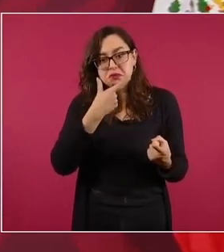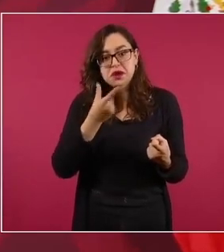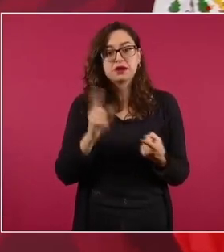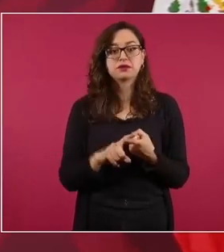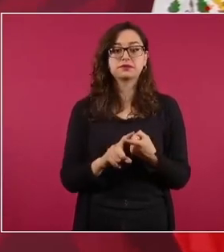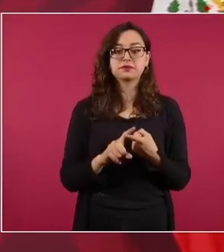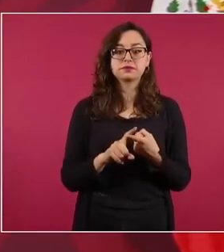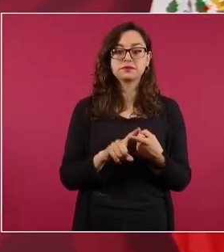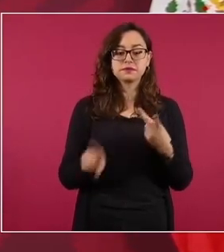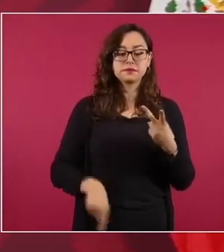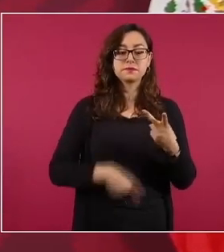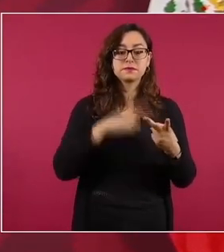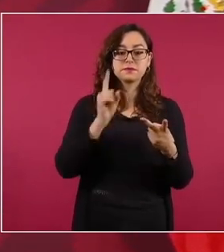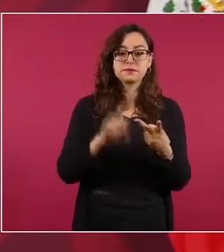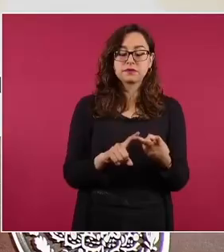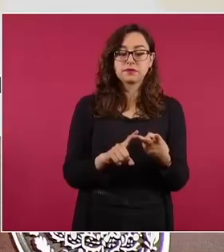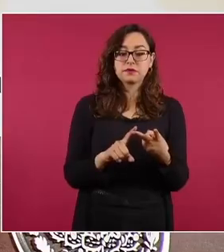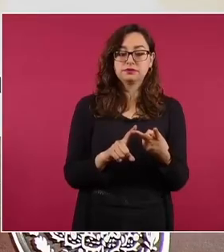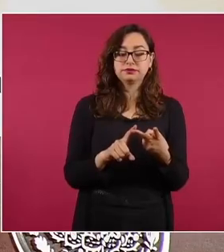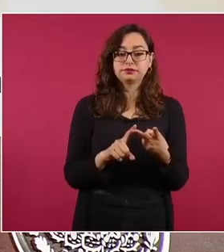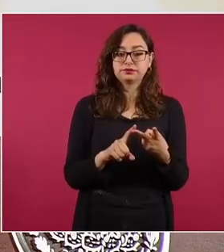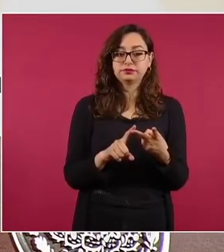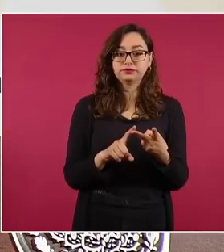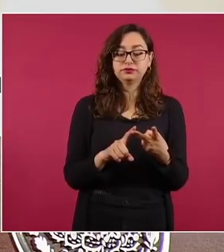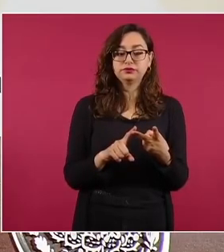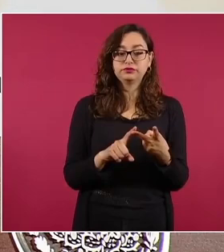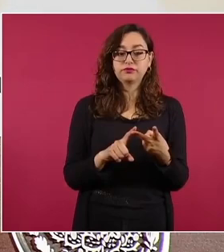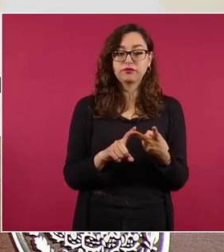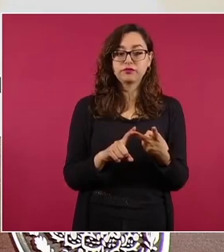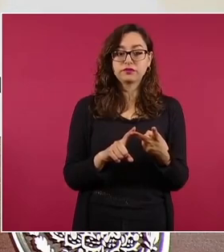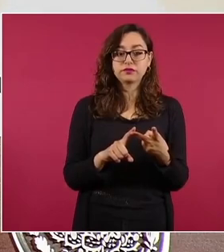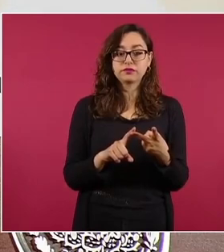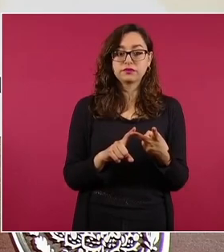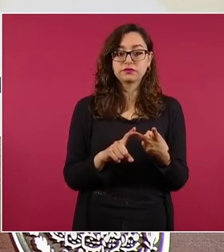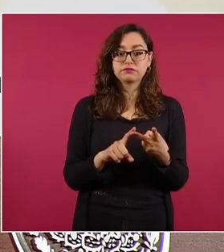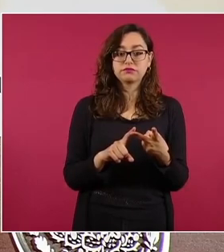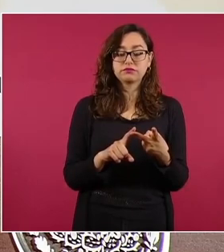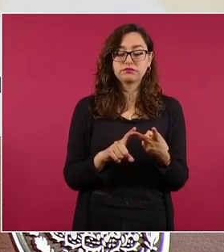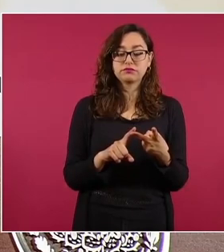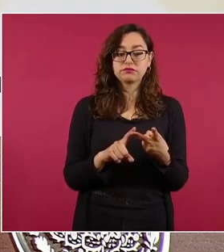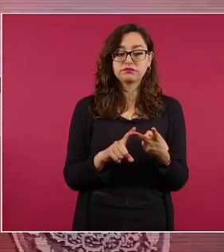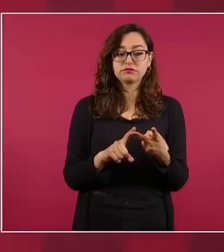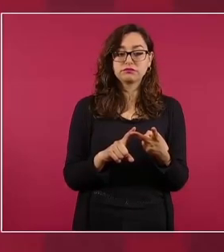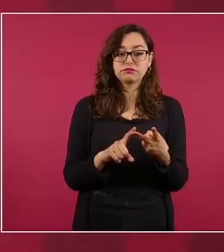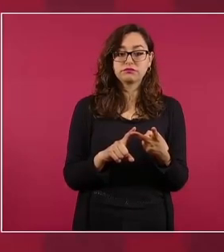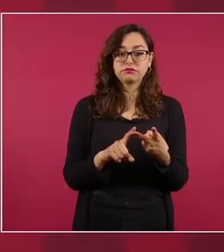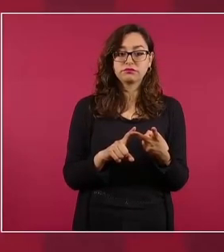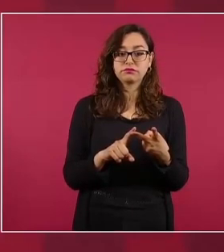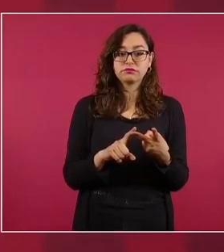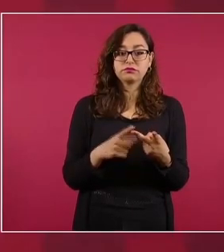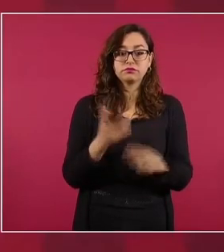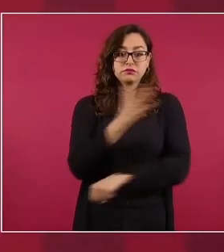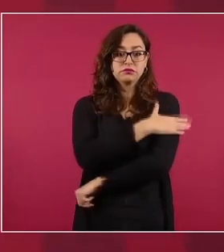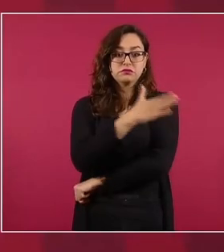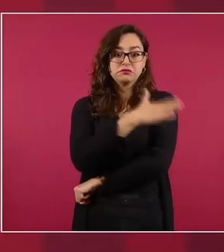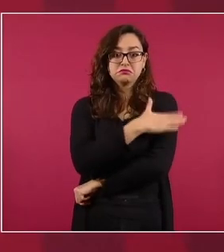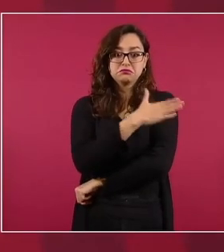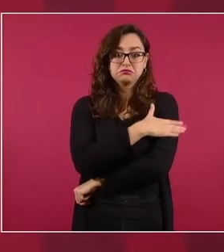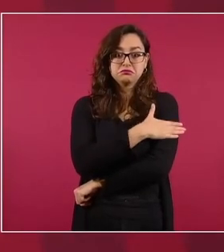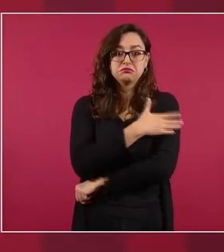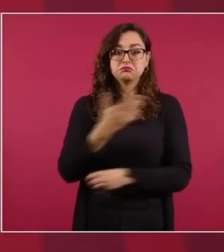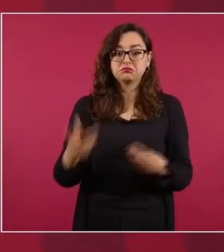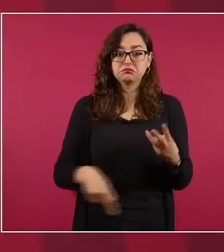tiroides, para la hipertensión.